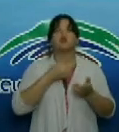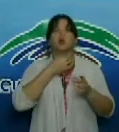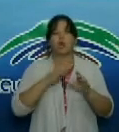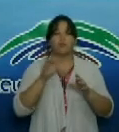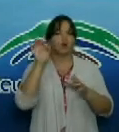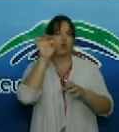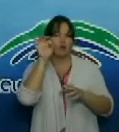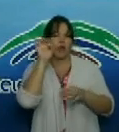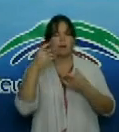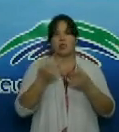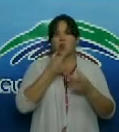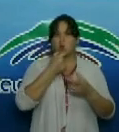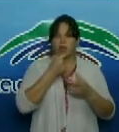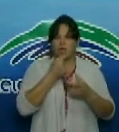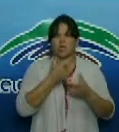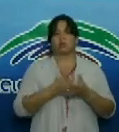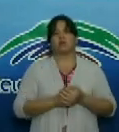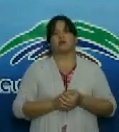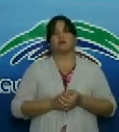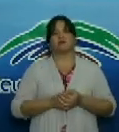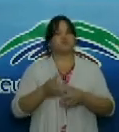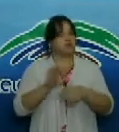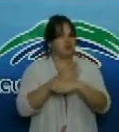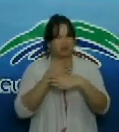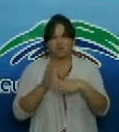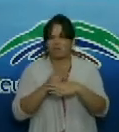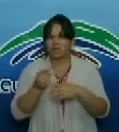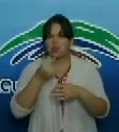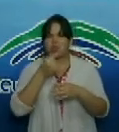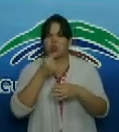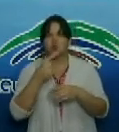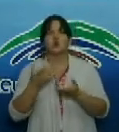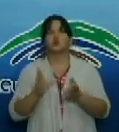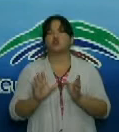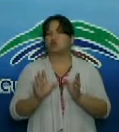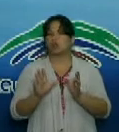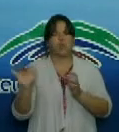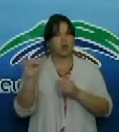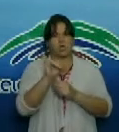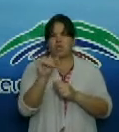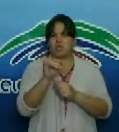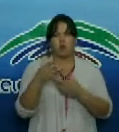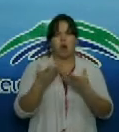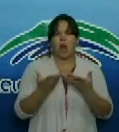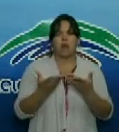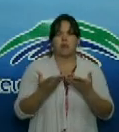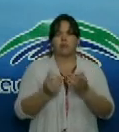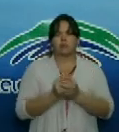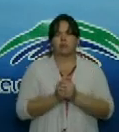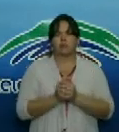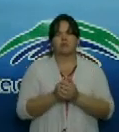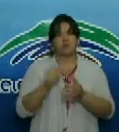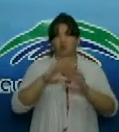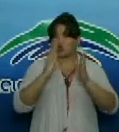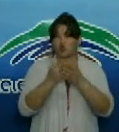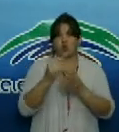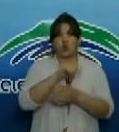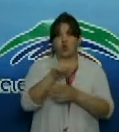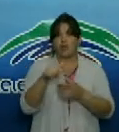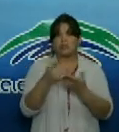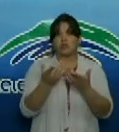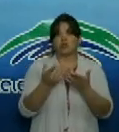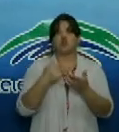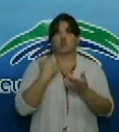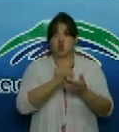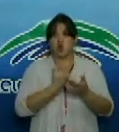caramelo la galleta tenemos la repostería de merengue repostería seca y todas estas producciones las estamos